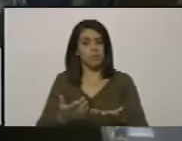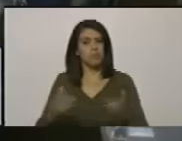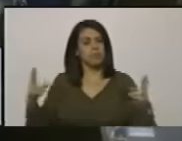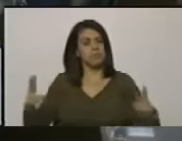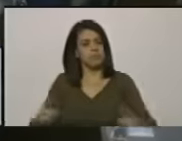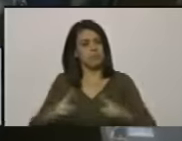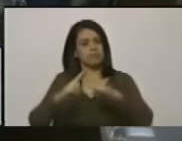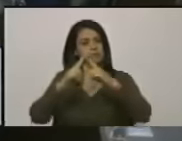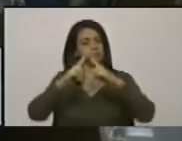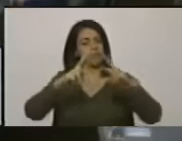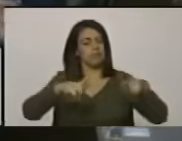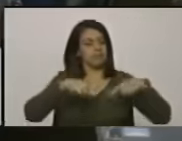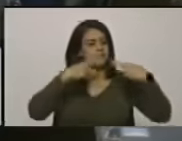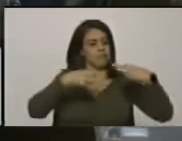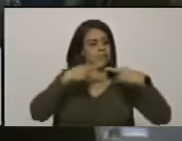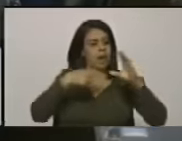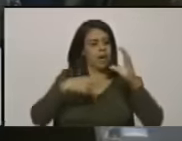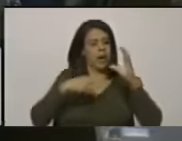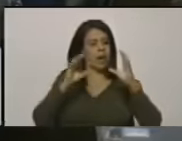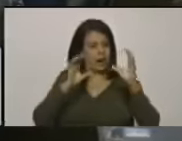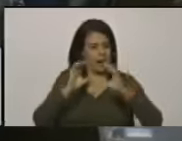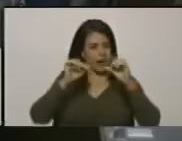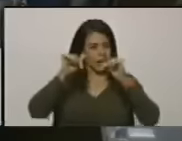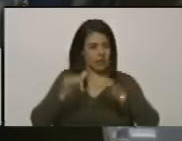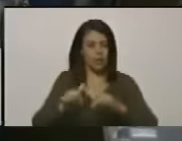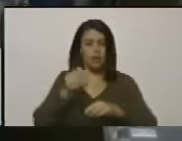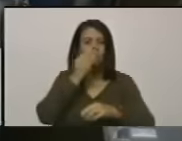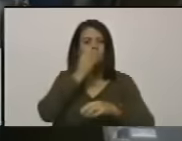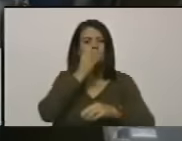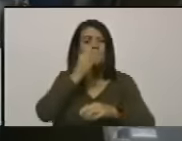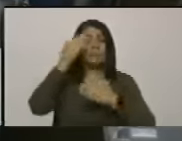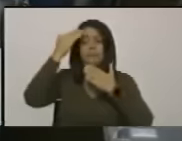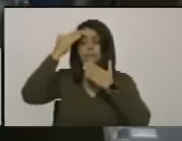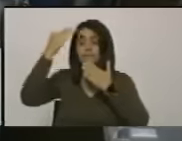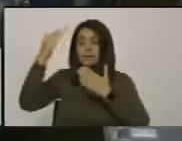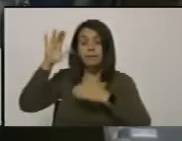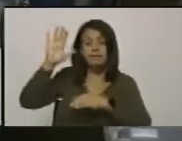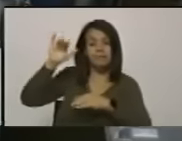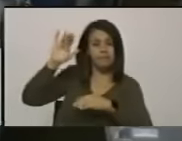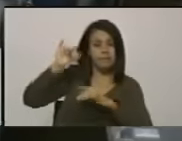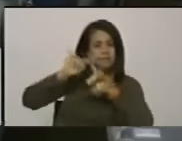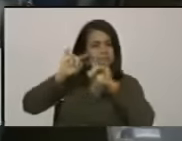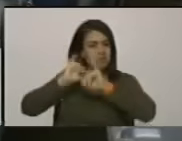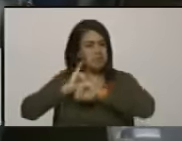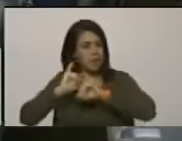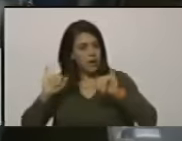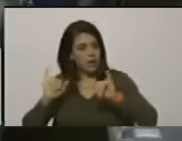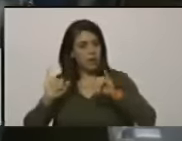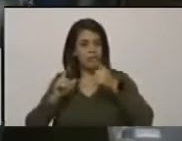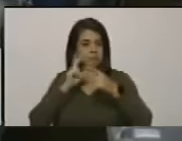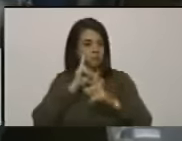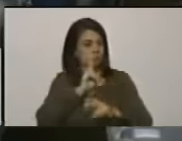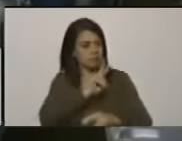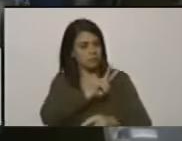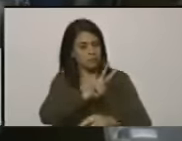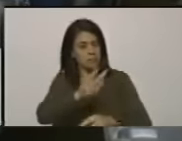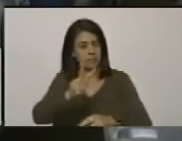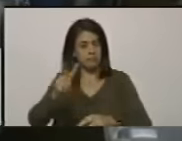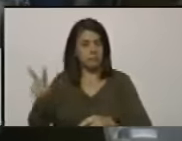encuentra en los restaurantes de Caracas comiendo y hasta los saluda uno de lejito uno los ve